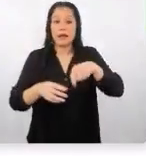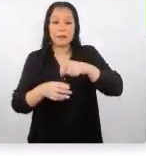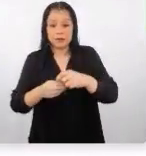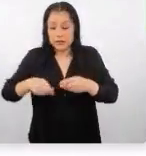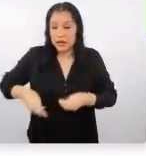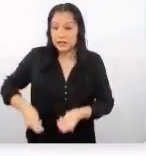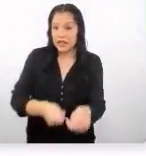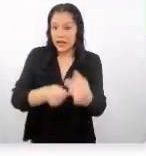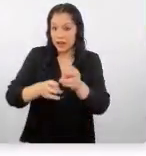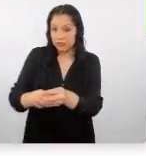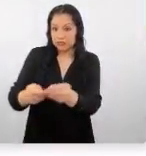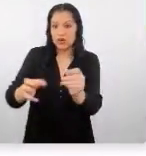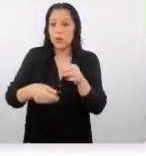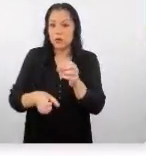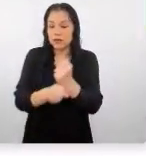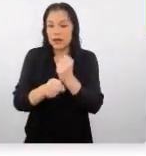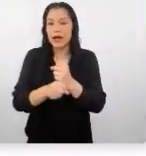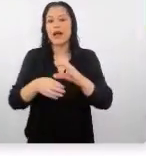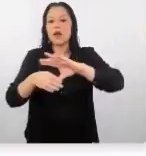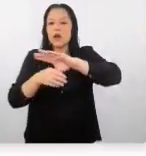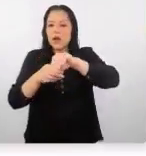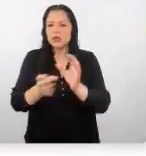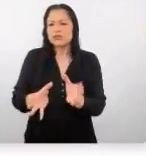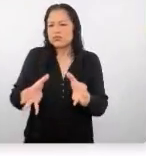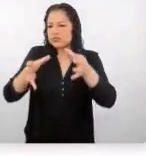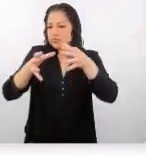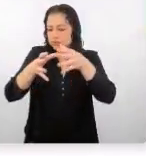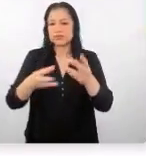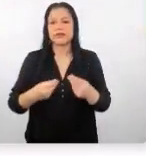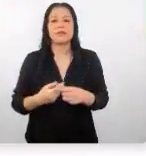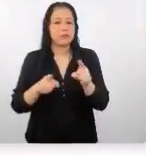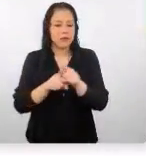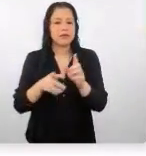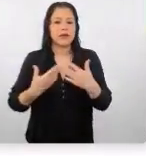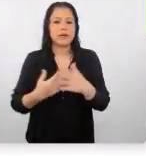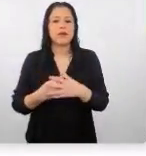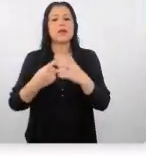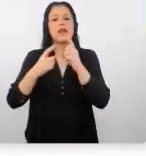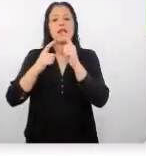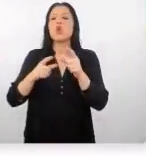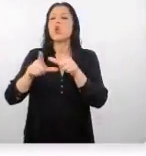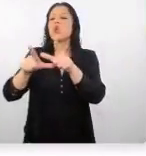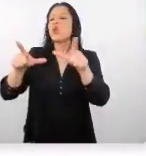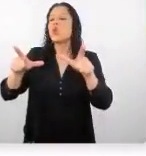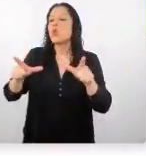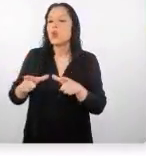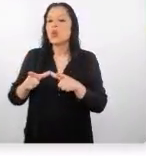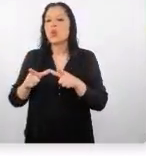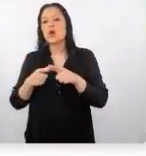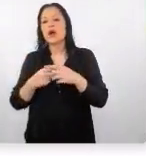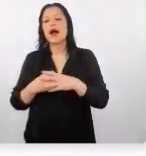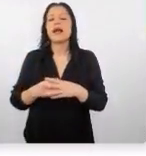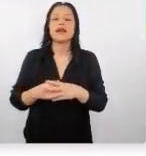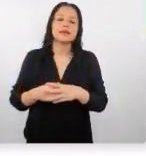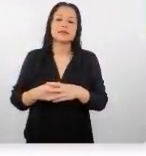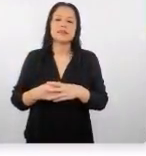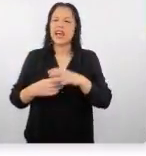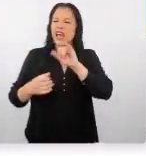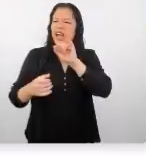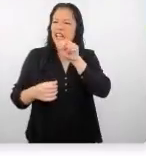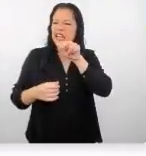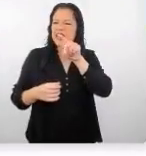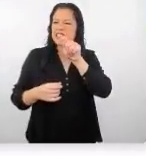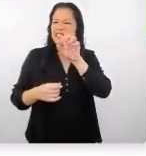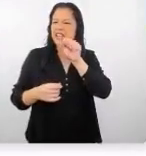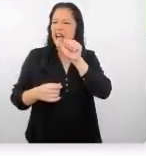tierra también la elaboración de cerámios los destinos destinos instagrameables ¿qué son los destinos